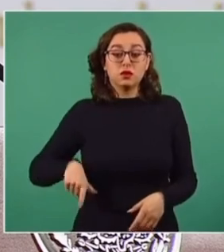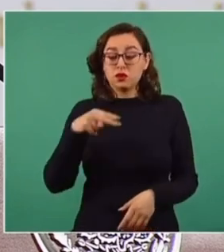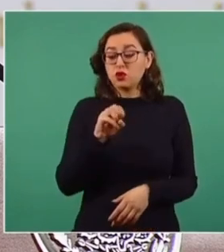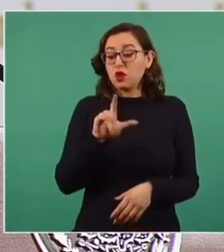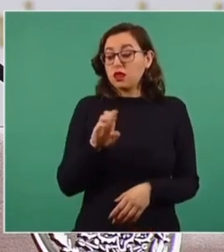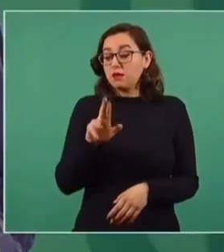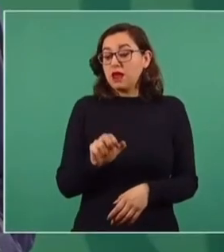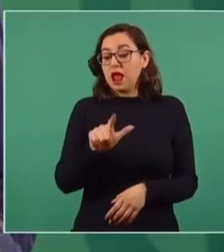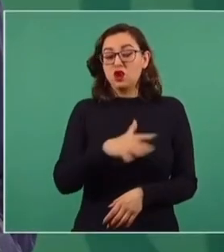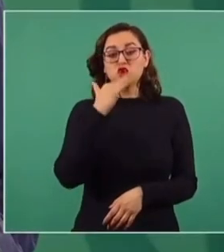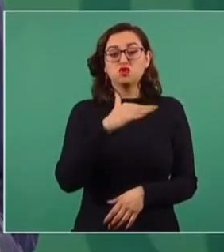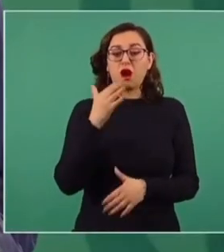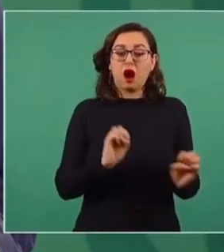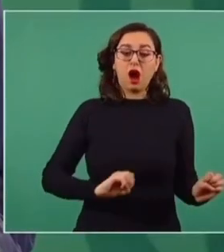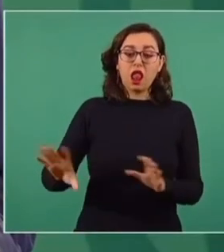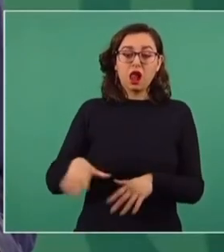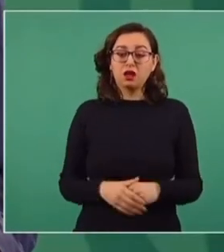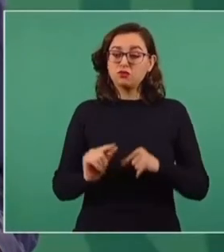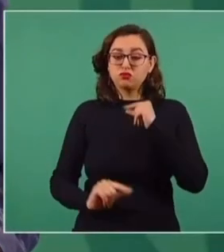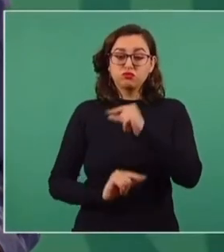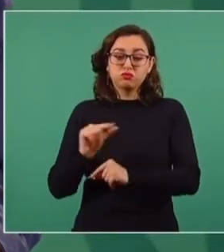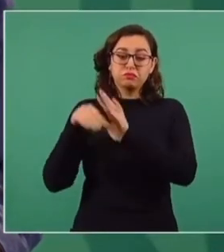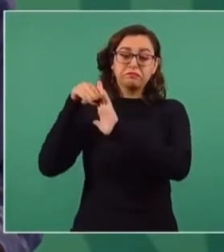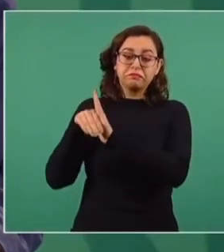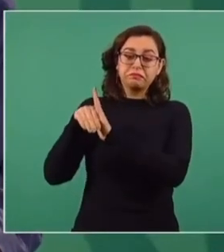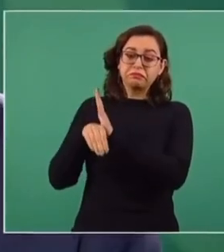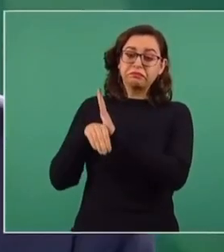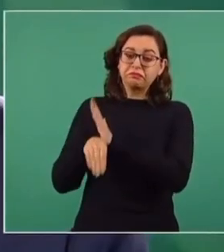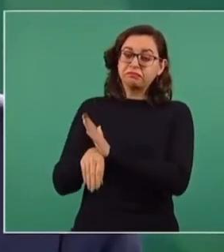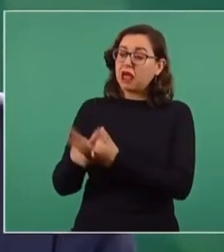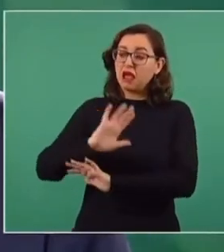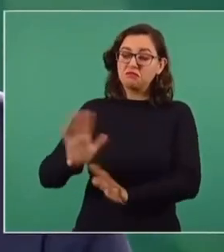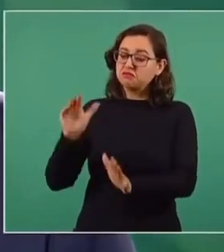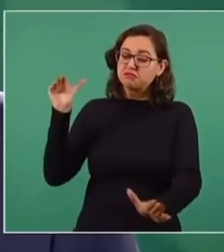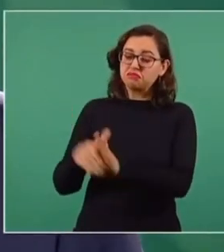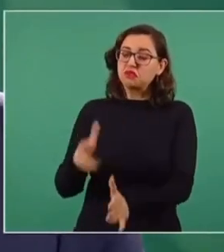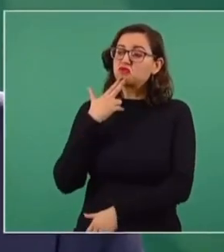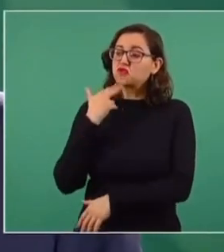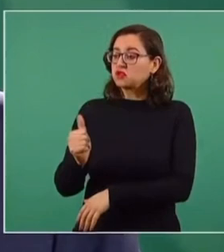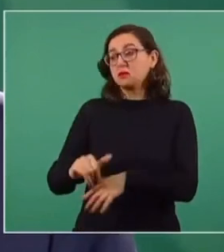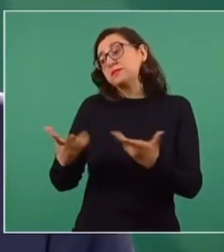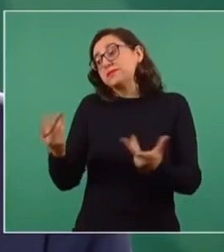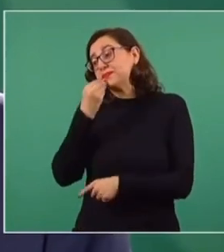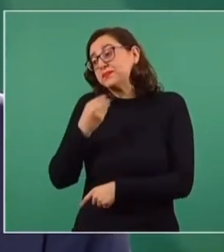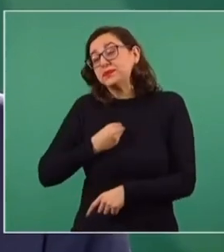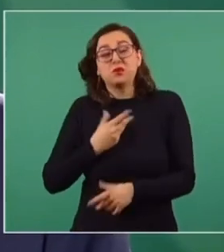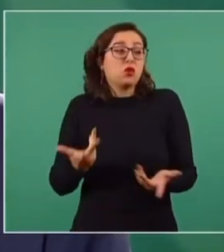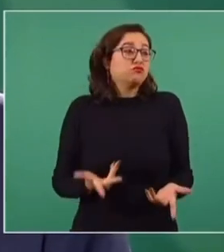...que se convirtieran en chatarra para que todo el negocio de la compra de la gasolina